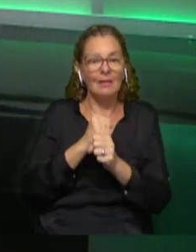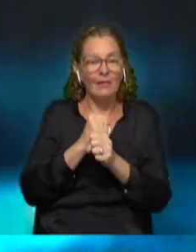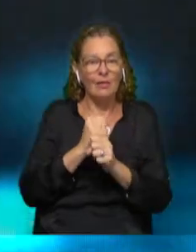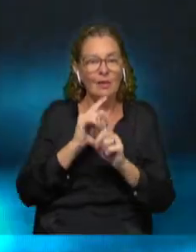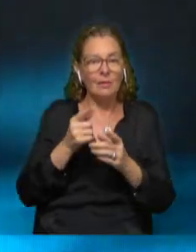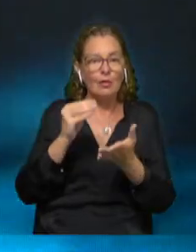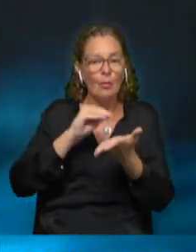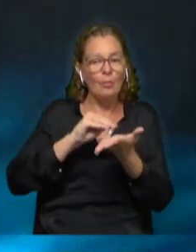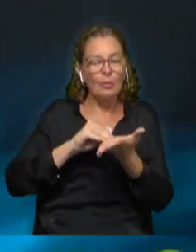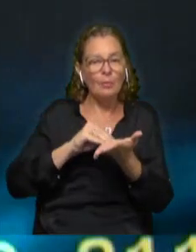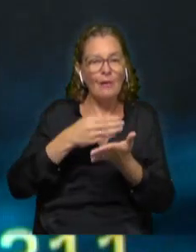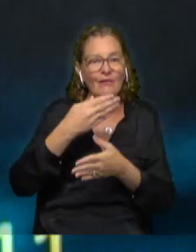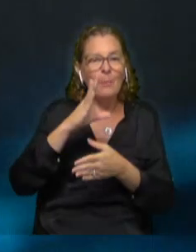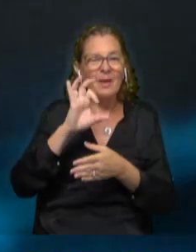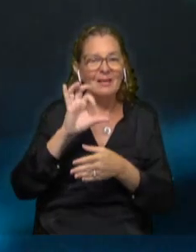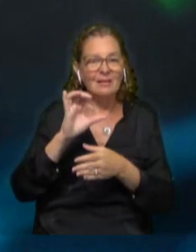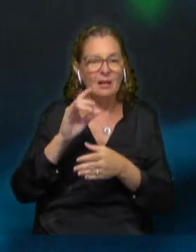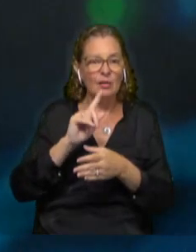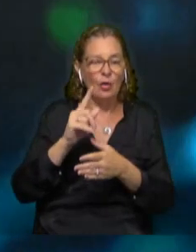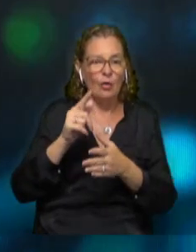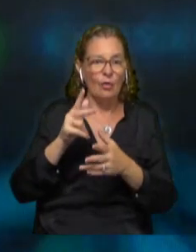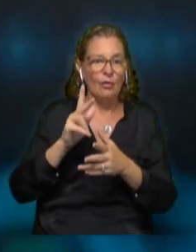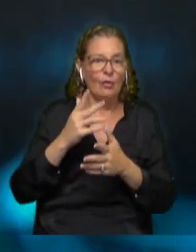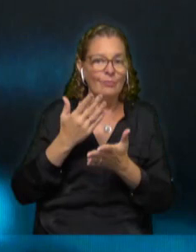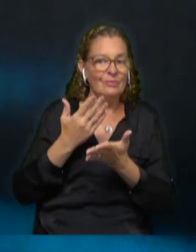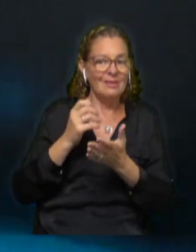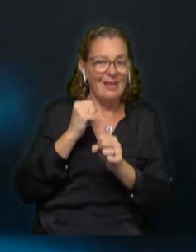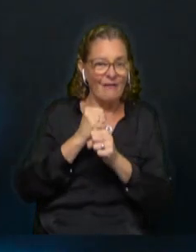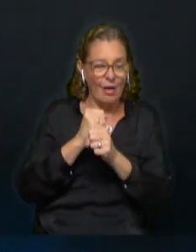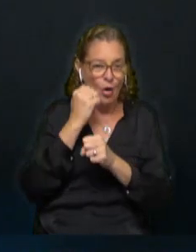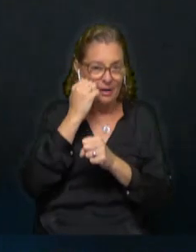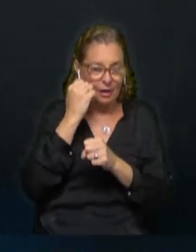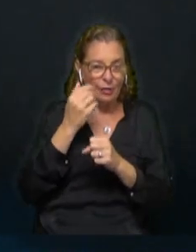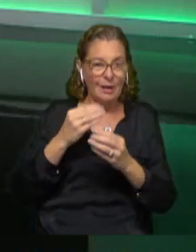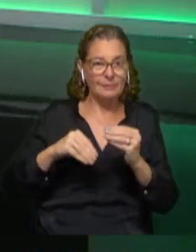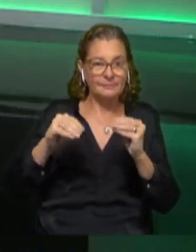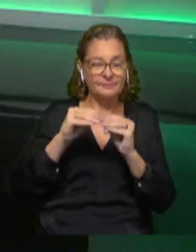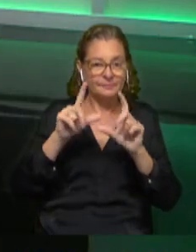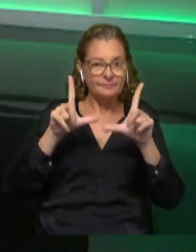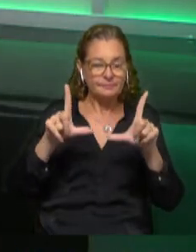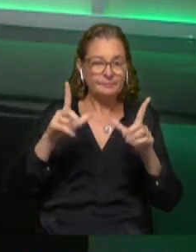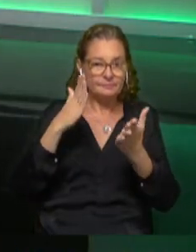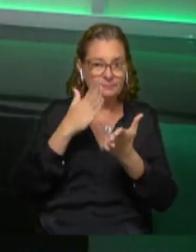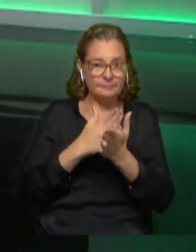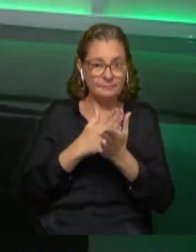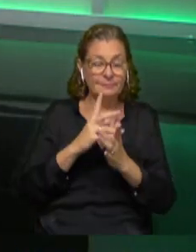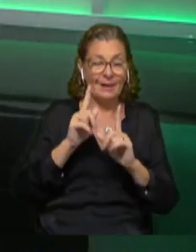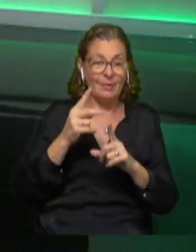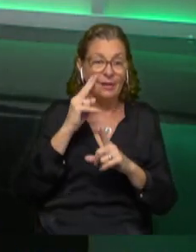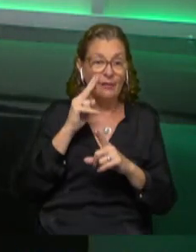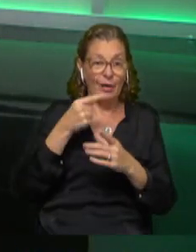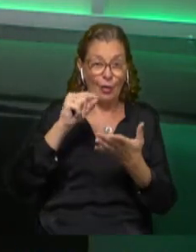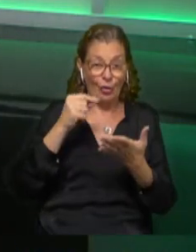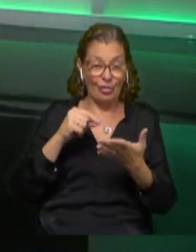del no registro a la seguridad social, que es justamente la informalidad. Y ahora, para complementar, cerramos con la última placa, que también tiene que ver con